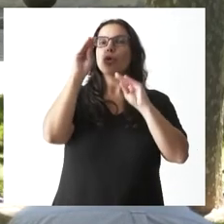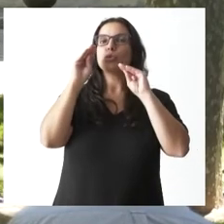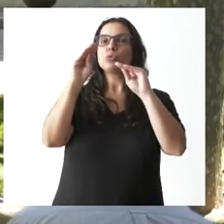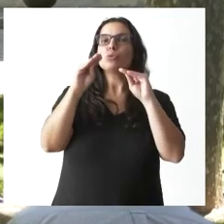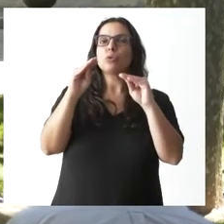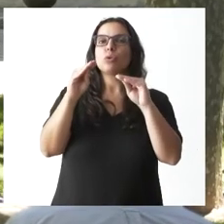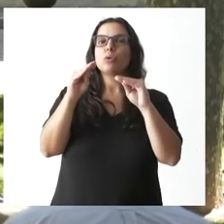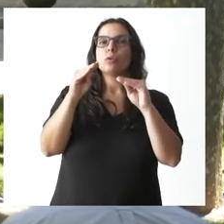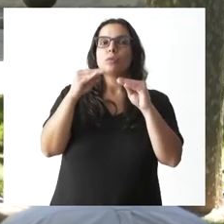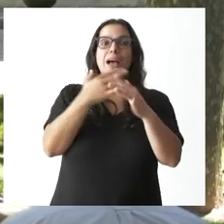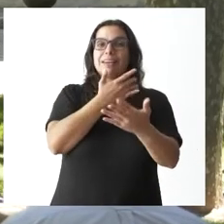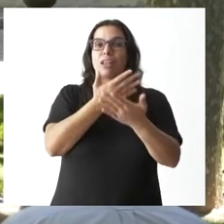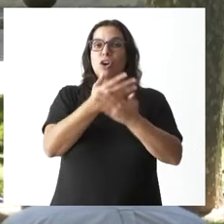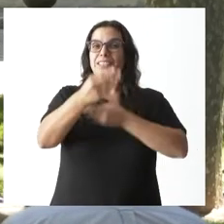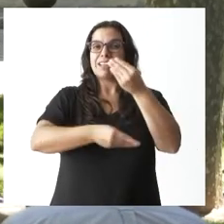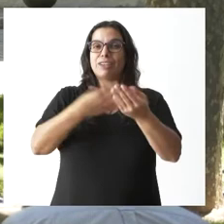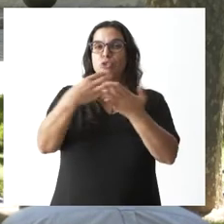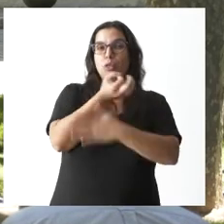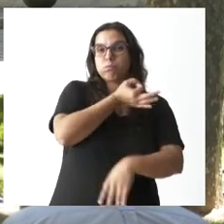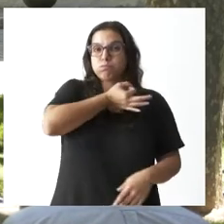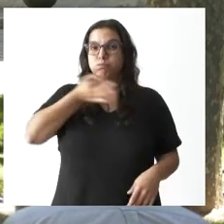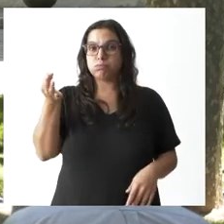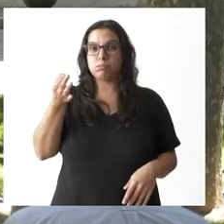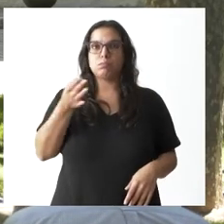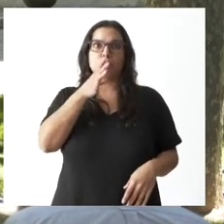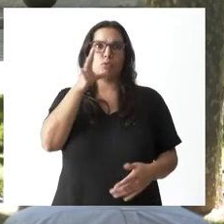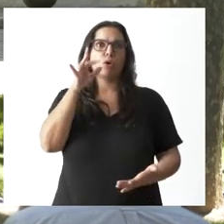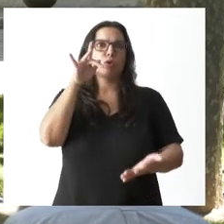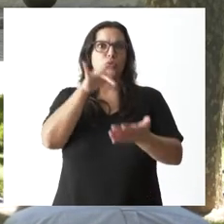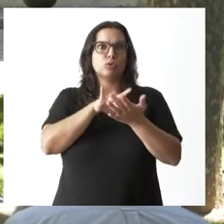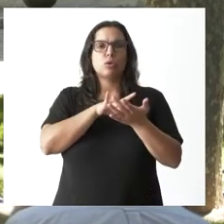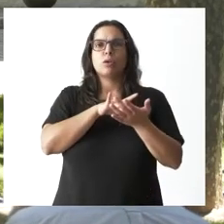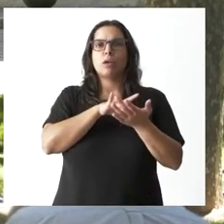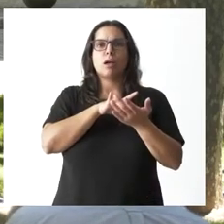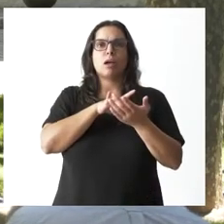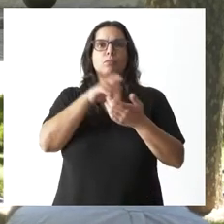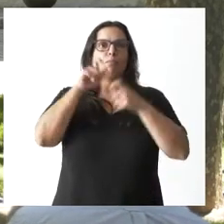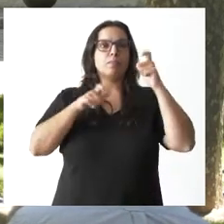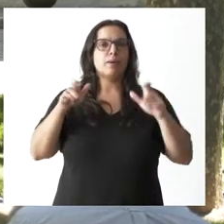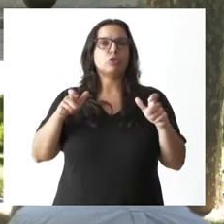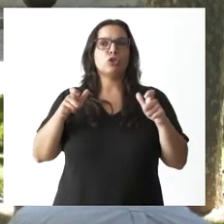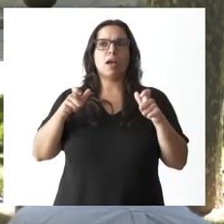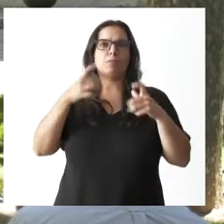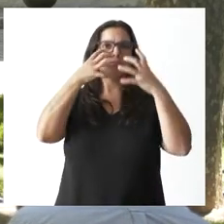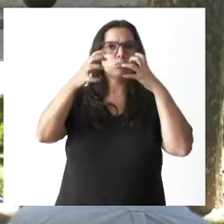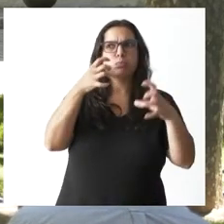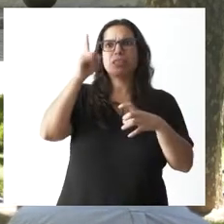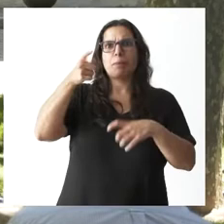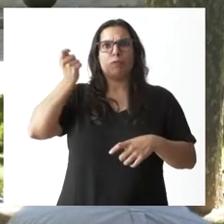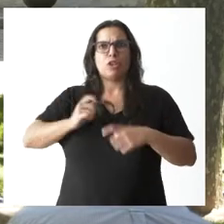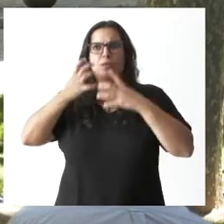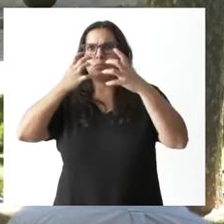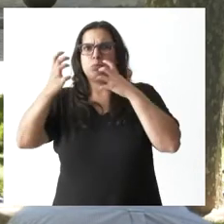todo se hizo perfectamente, la cantidad de manifestaciones que ha habido, tanto de la población como de los profesionales que están en estos operativos,